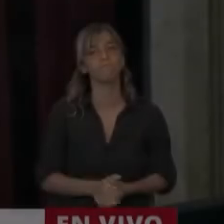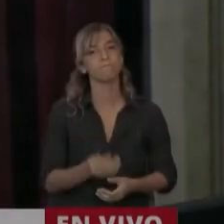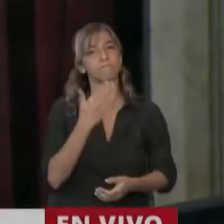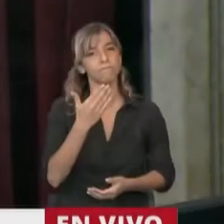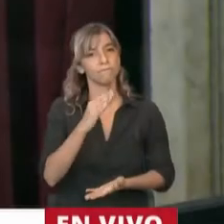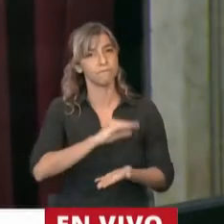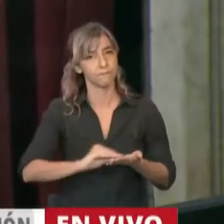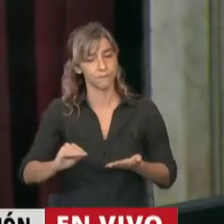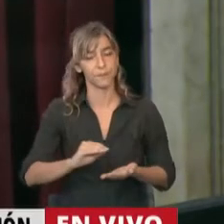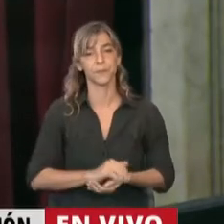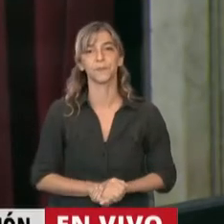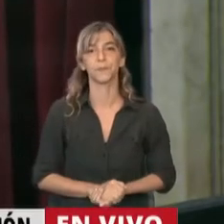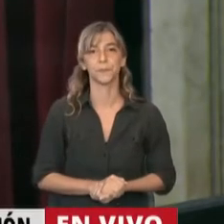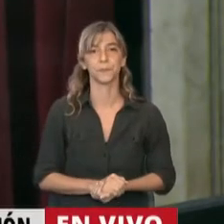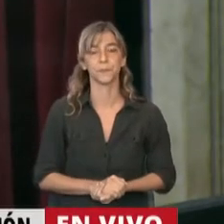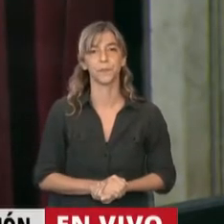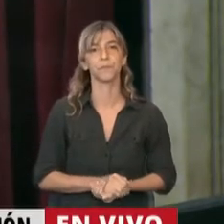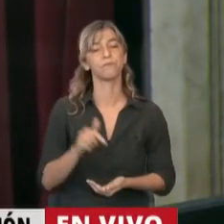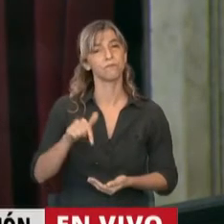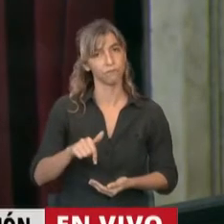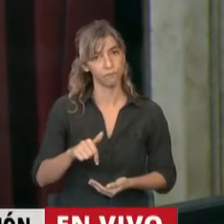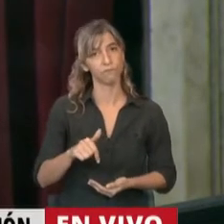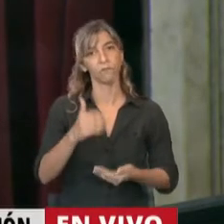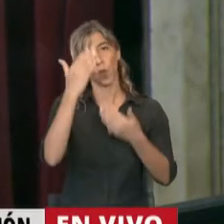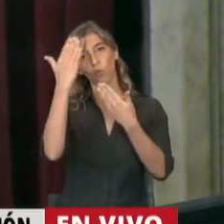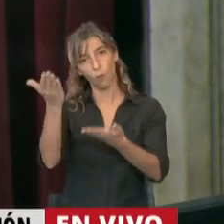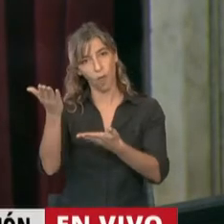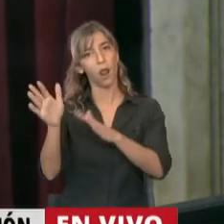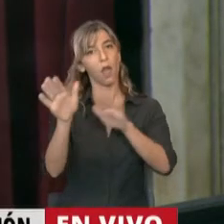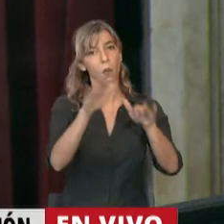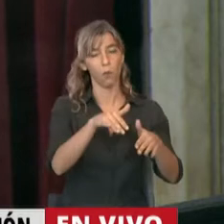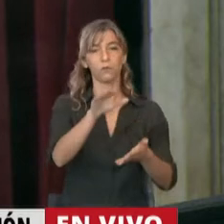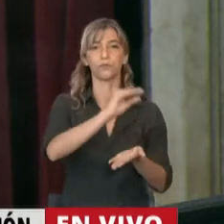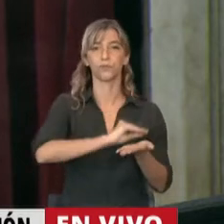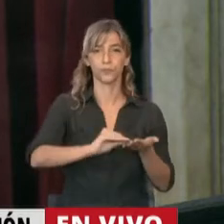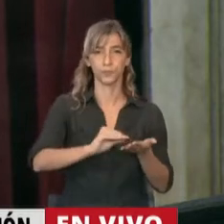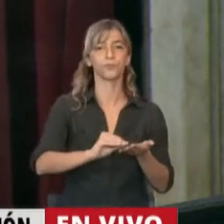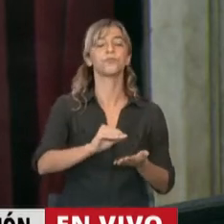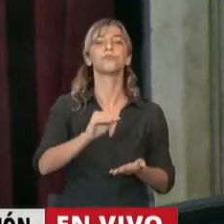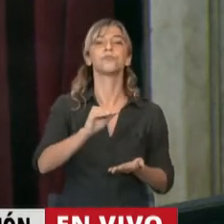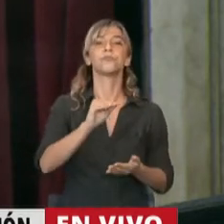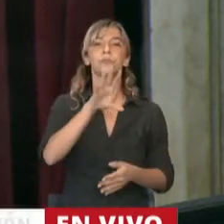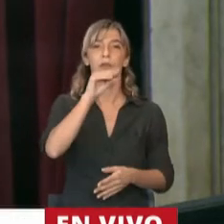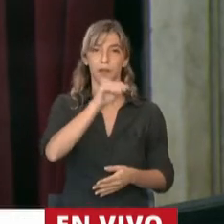Para adherir al homenaje de la diputada, tiene la palabra el diputado Nicolás del Caño.